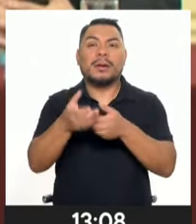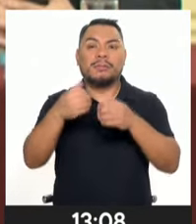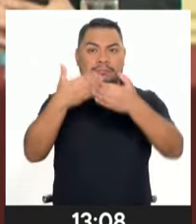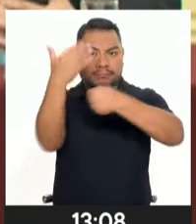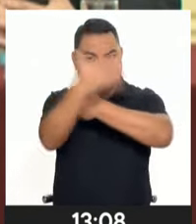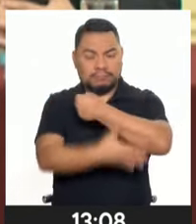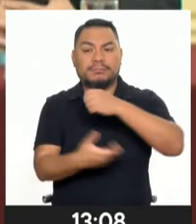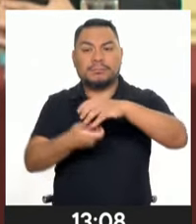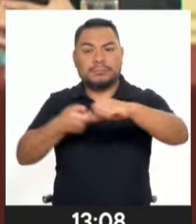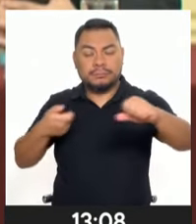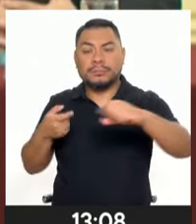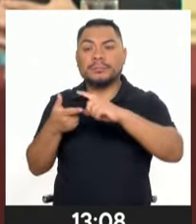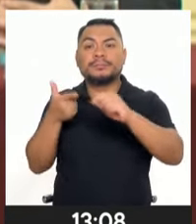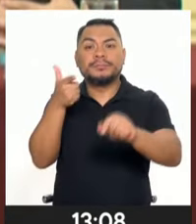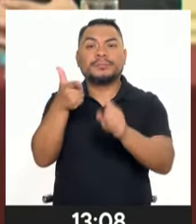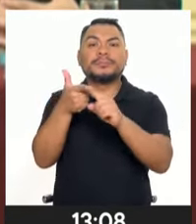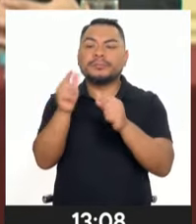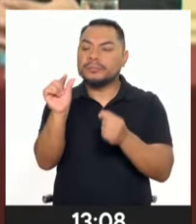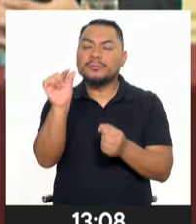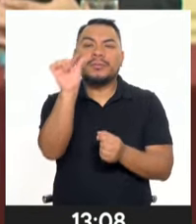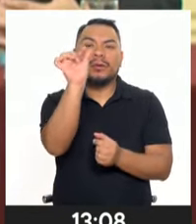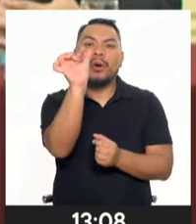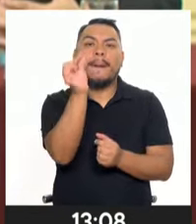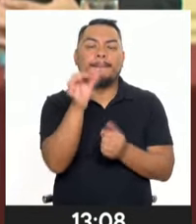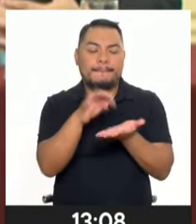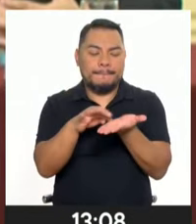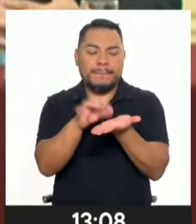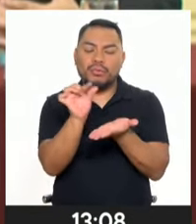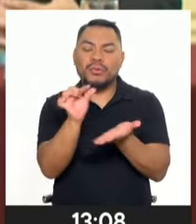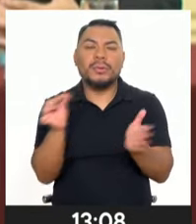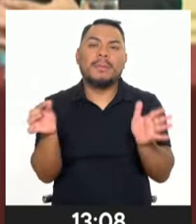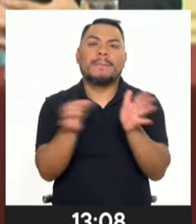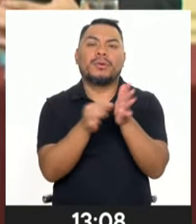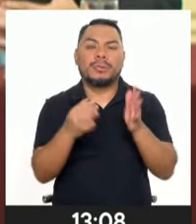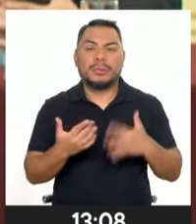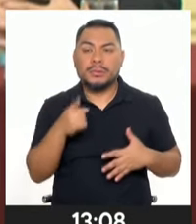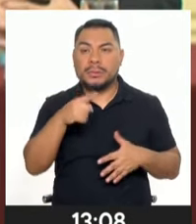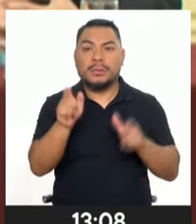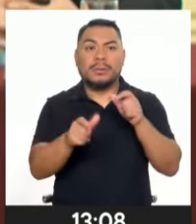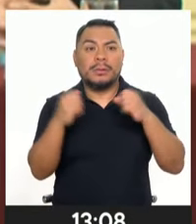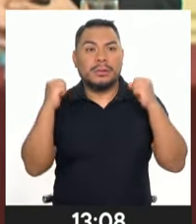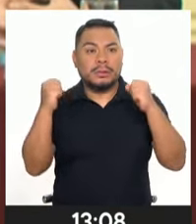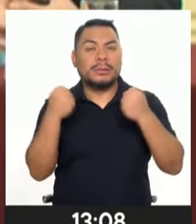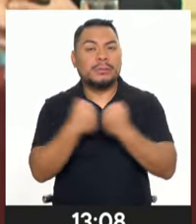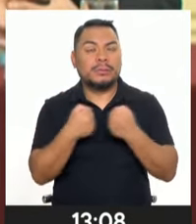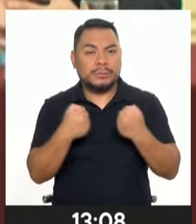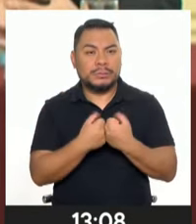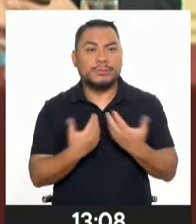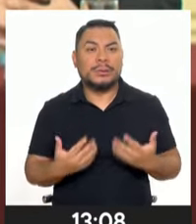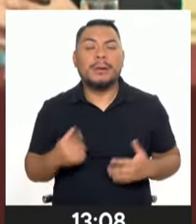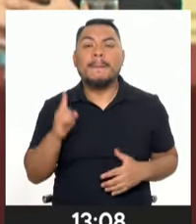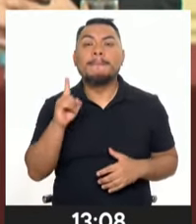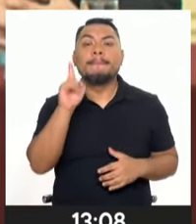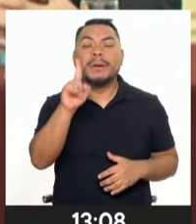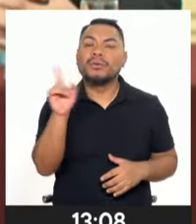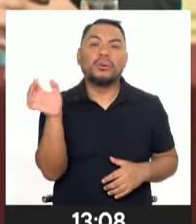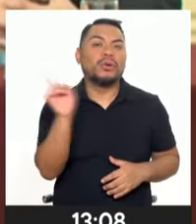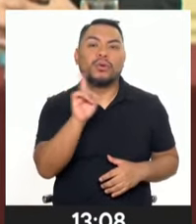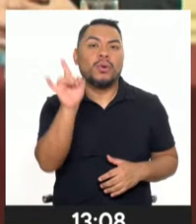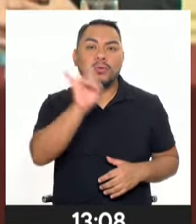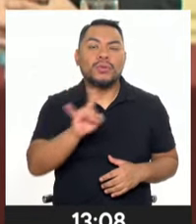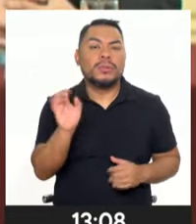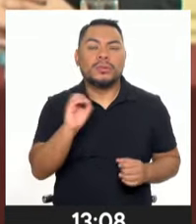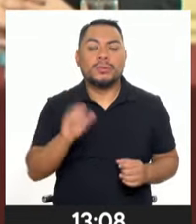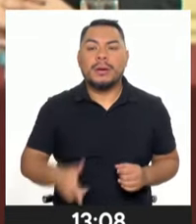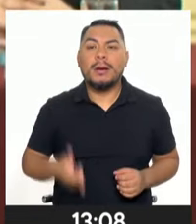eliminar ese grupo de personas que podrían manifestarse a través de la violencia, pero de ninguna manera vamos a hacer uso